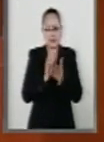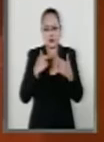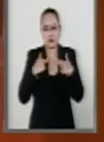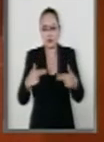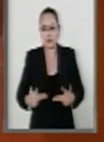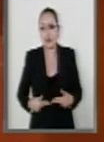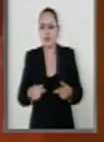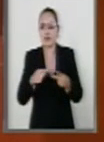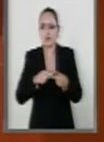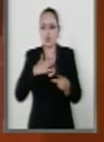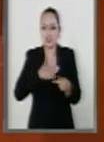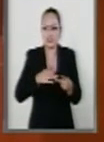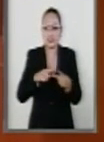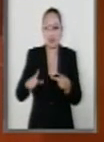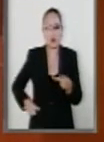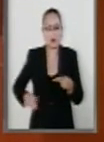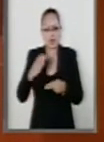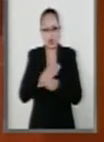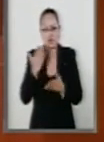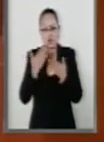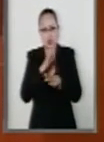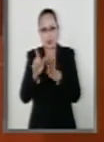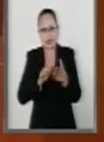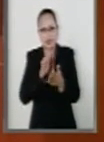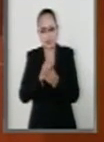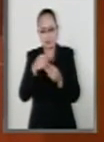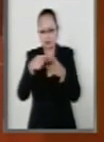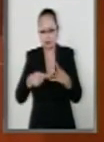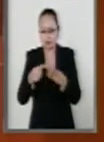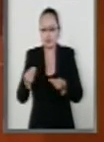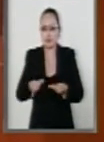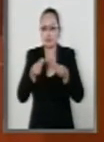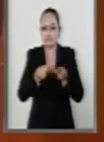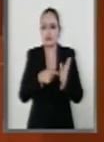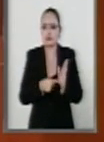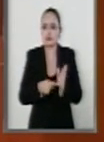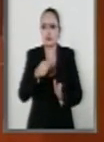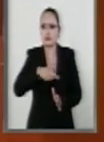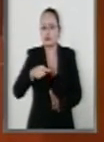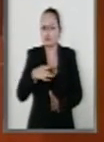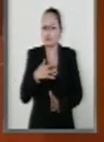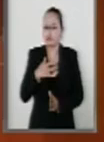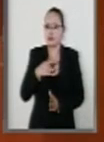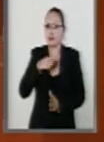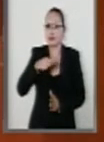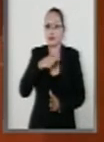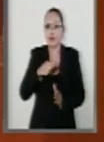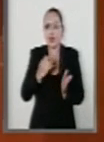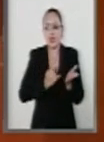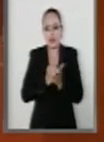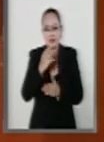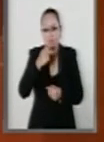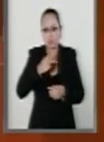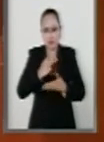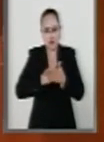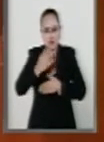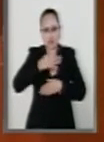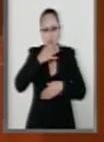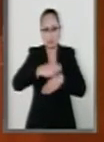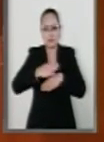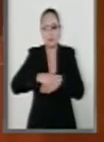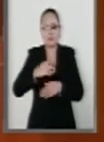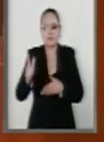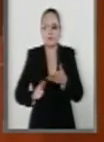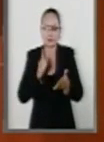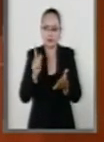Humanos, Justicia, de Gobernación y Estudios Legislativos ponemos a la consideración de este pleno el dictamen con proyecto de decreto por el que se